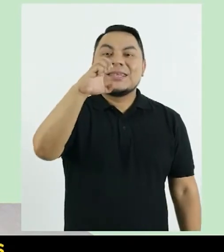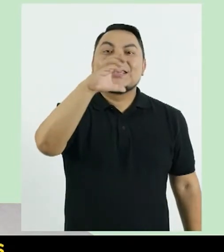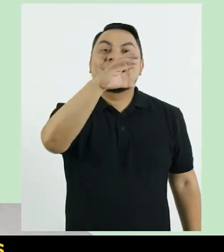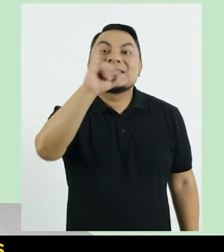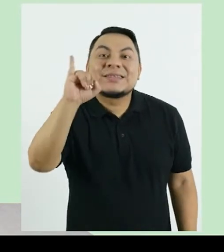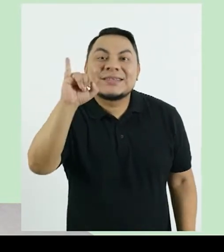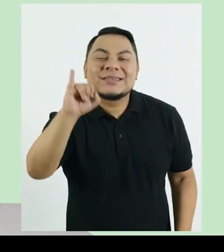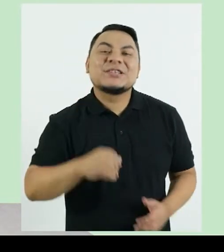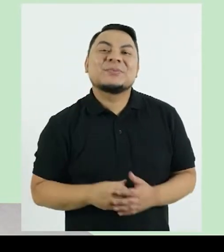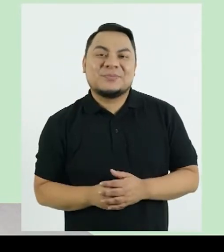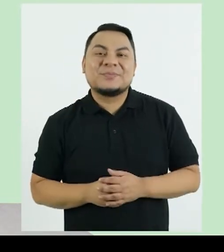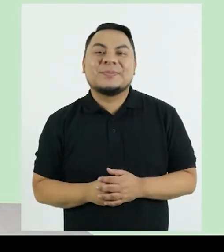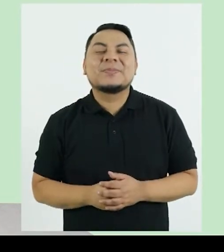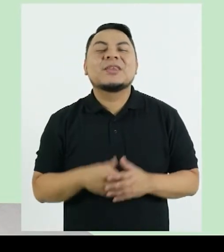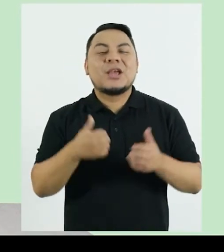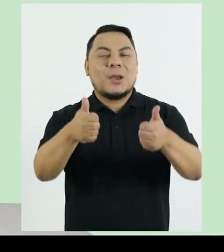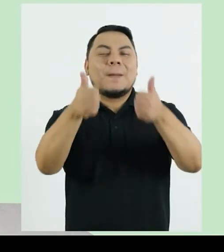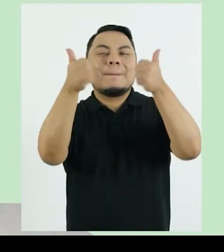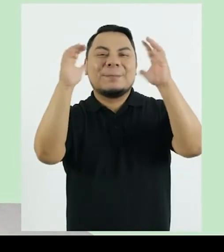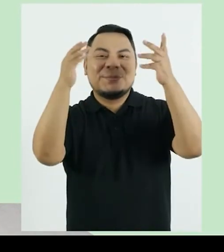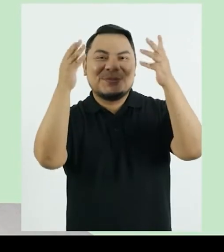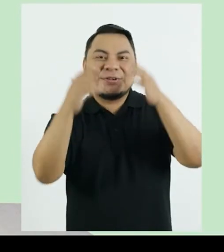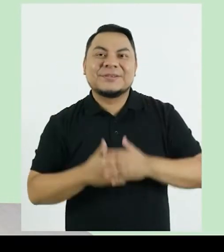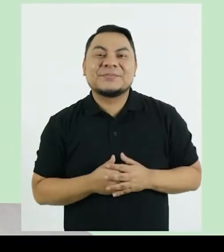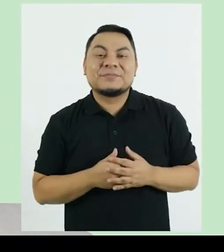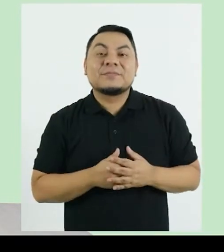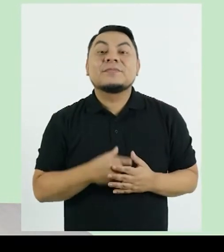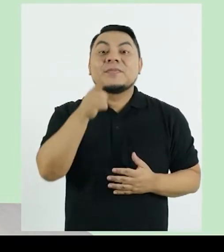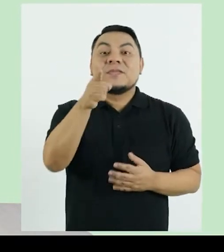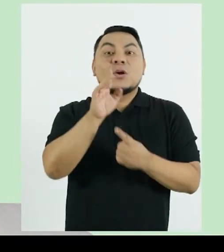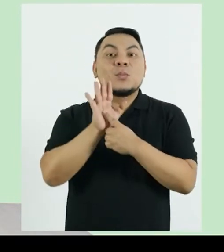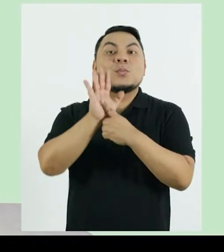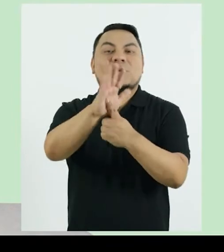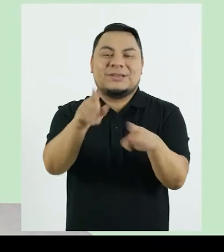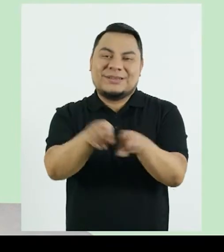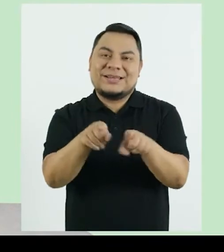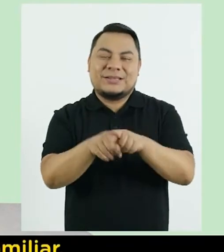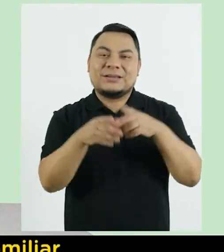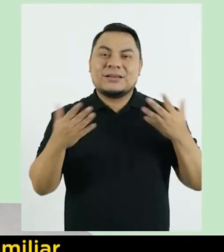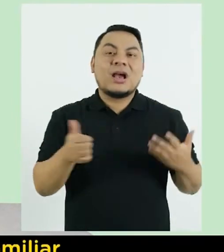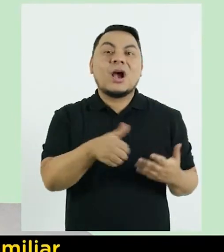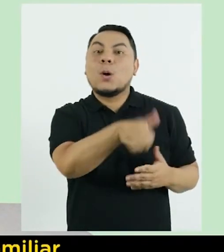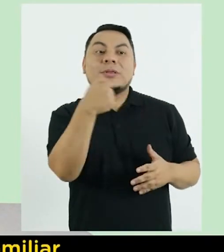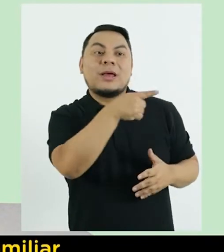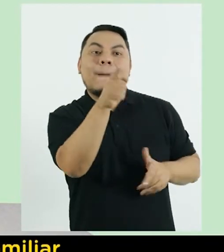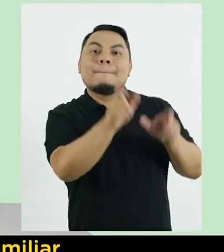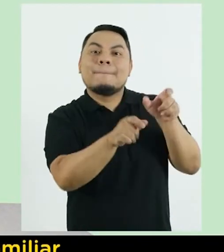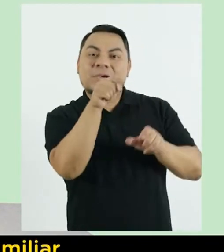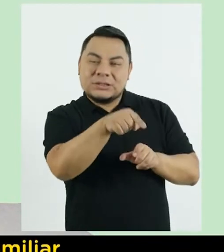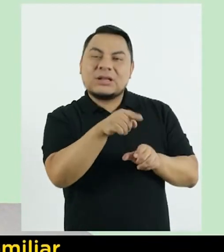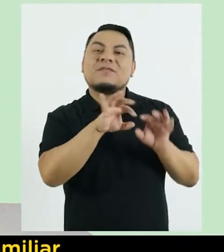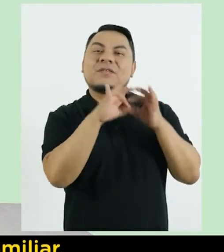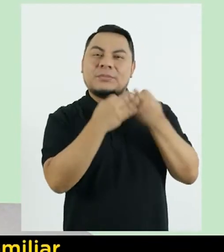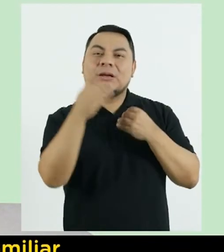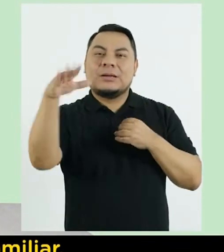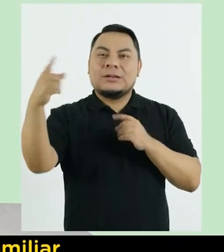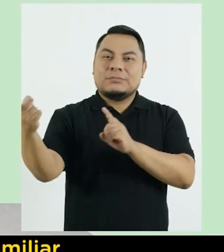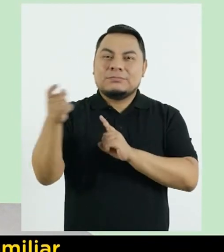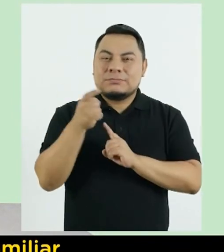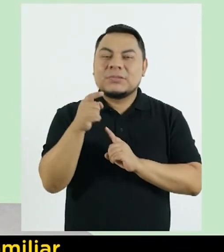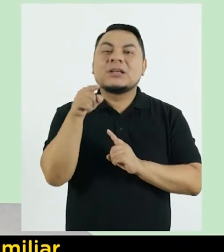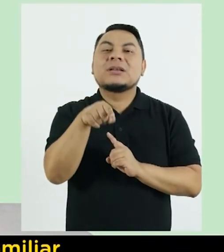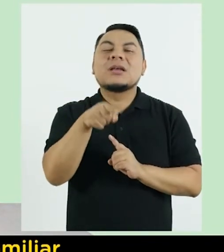grandes Ceci Muy bien Muéstrenle también a otra